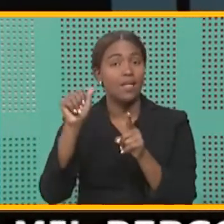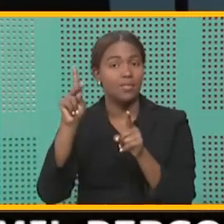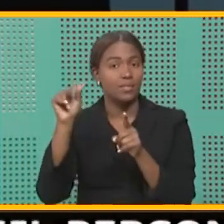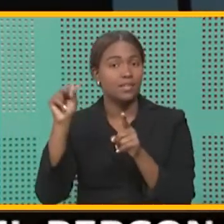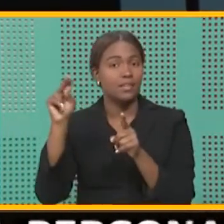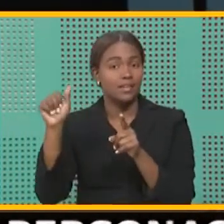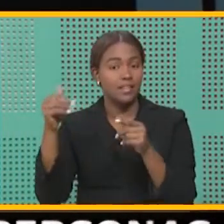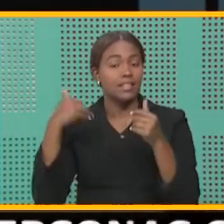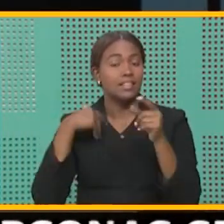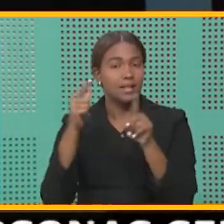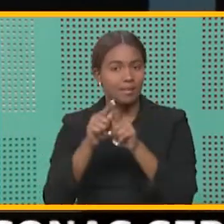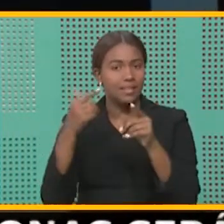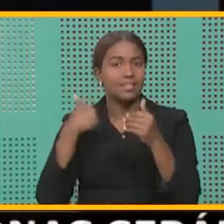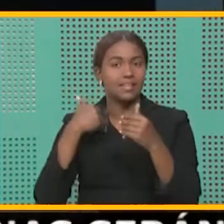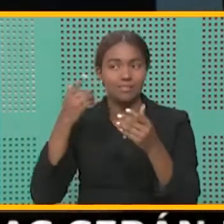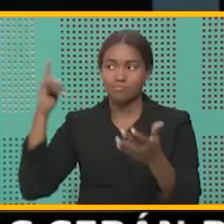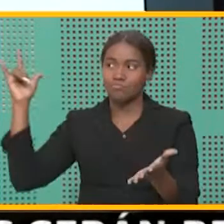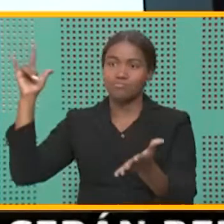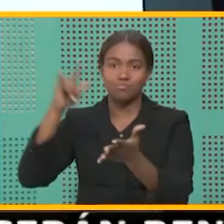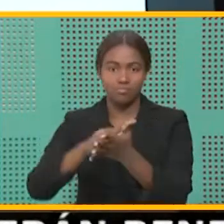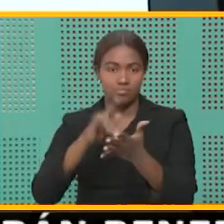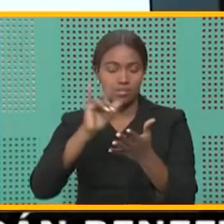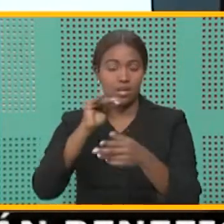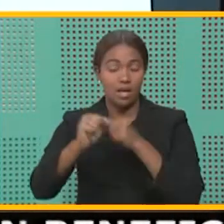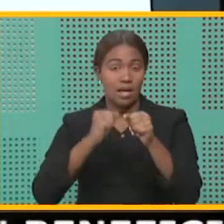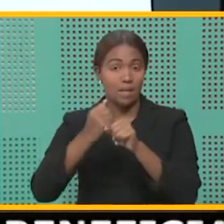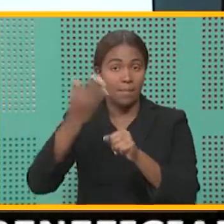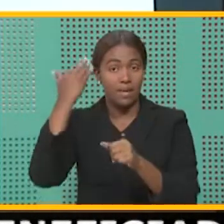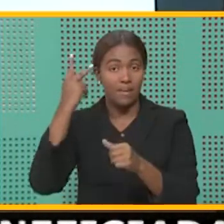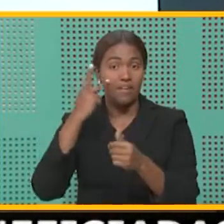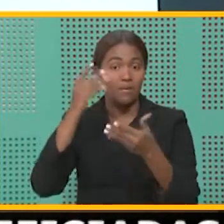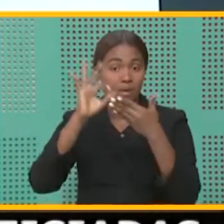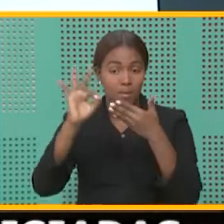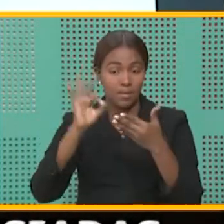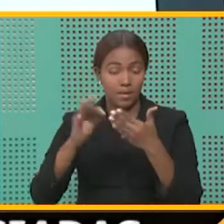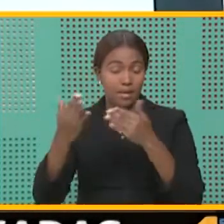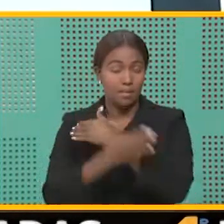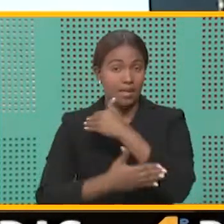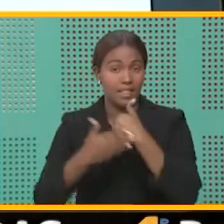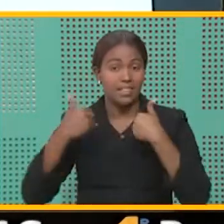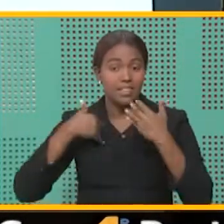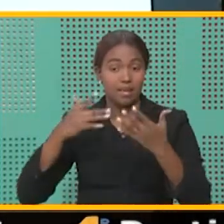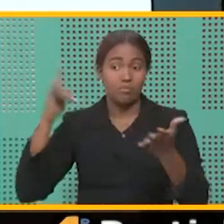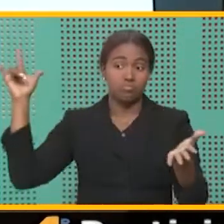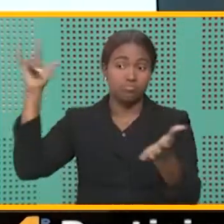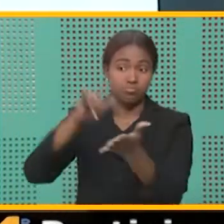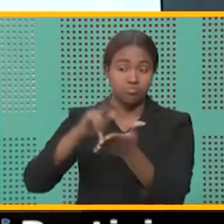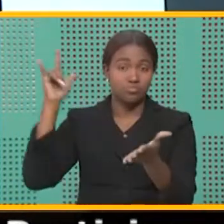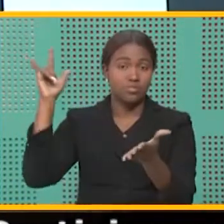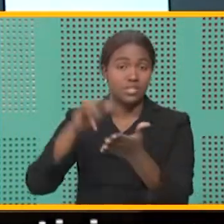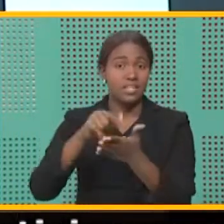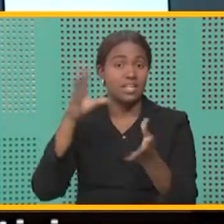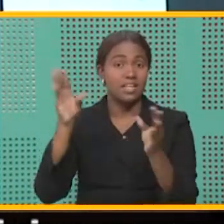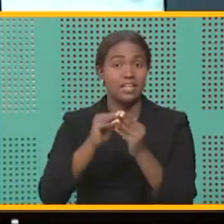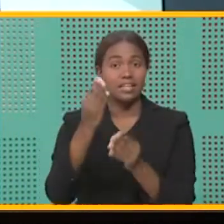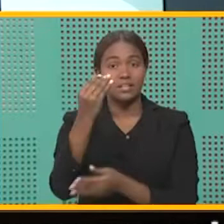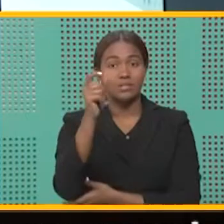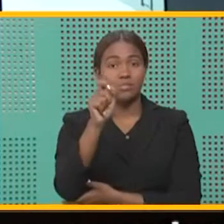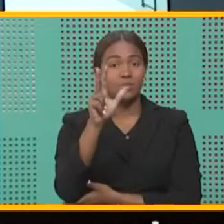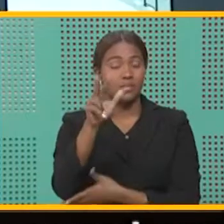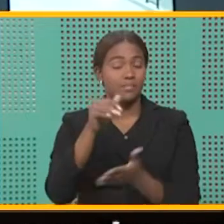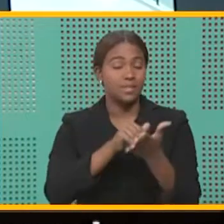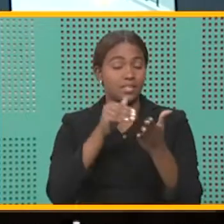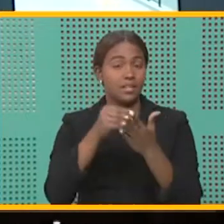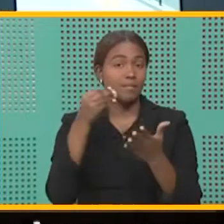con los pasajeros. De hecho, el año pasado vimos las estadísticas al país. Se movieron como pasajeros 14.3 millones de personas,